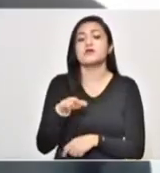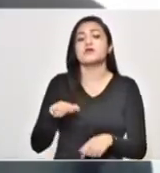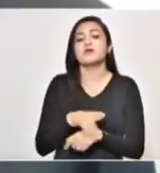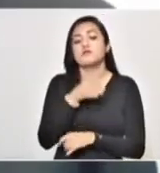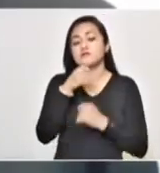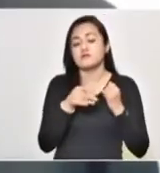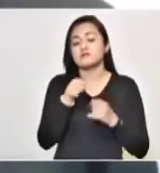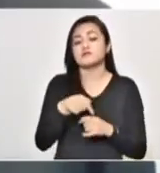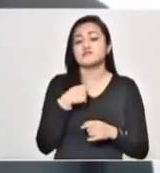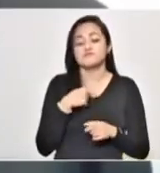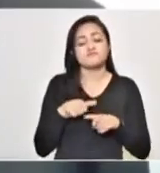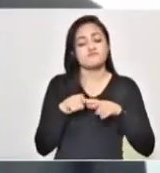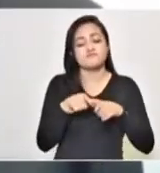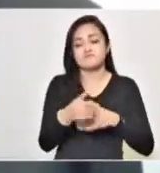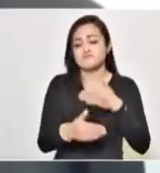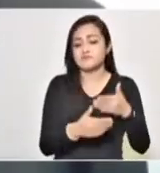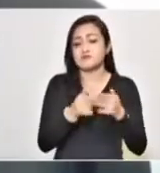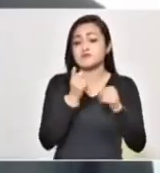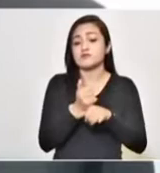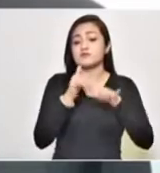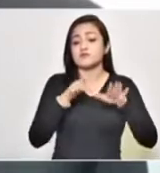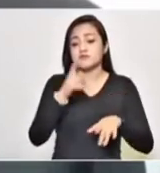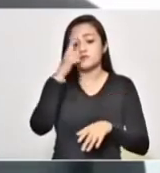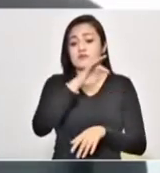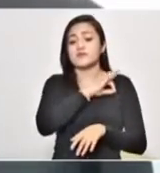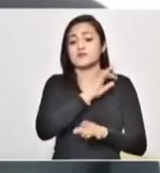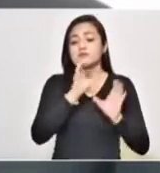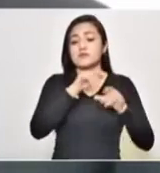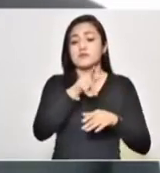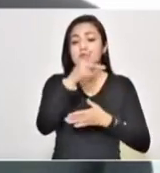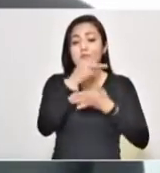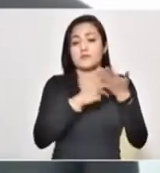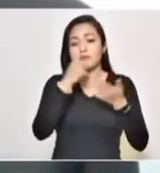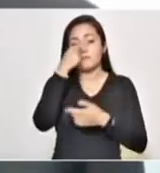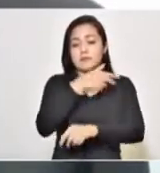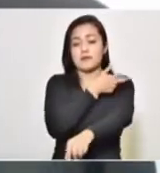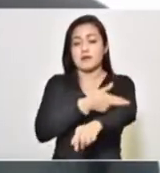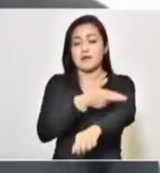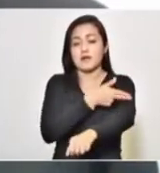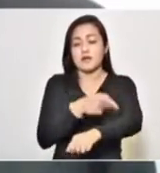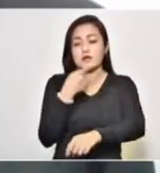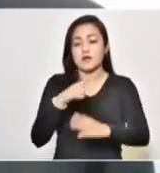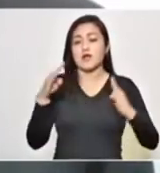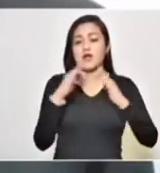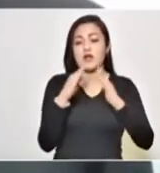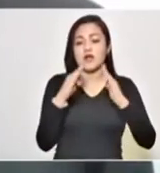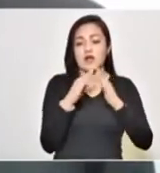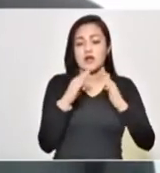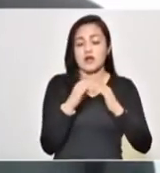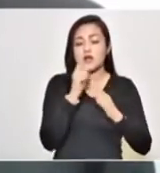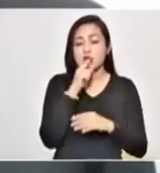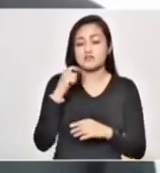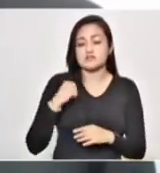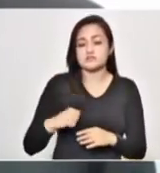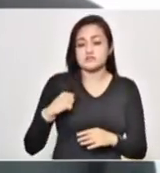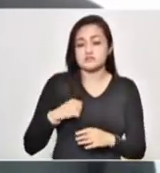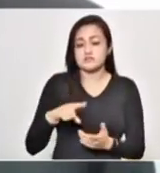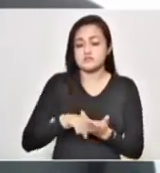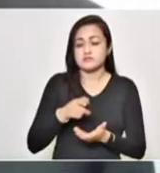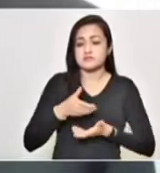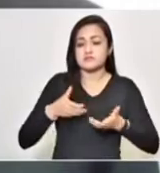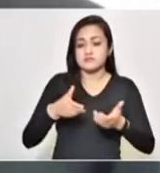continuar proporcionando informes para poder ingresar al programa de regularización de predios rústicos urbanos y